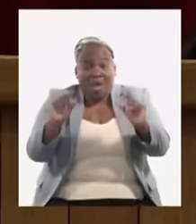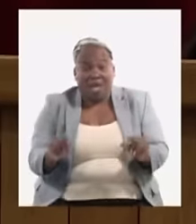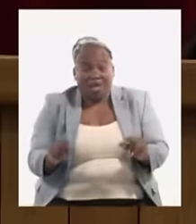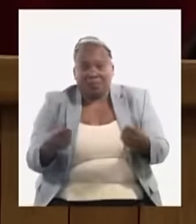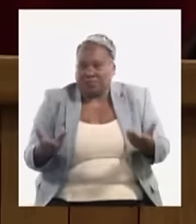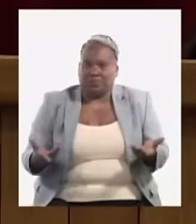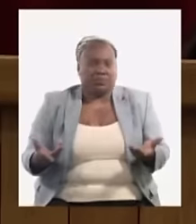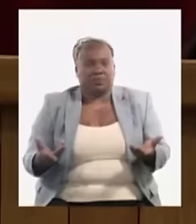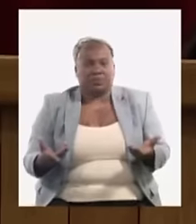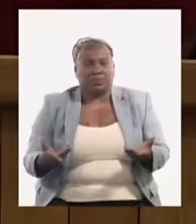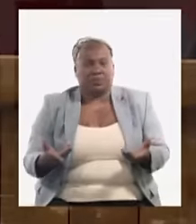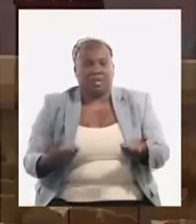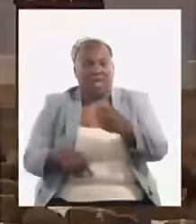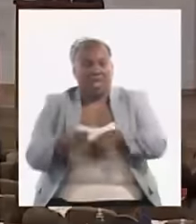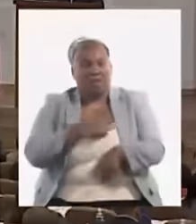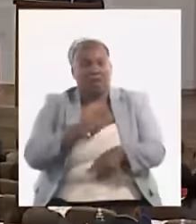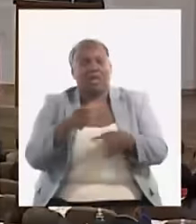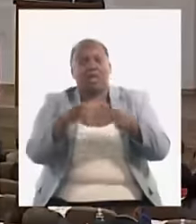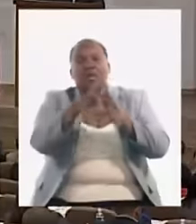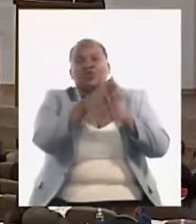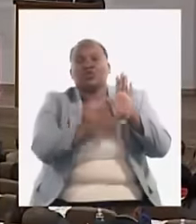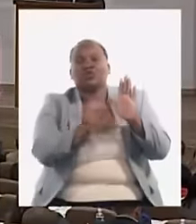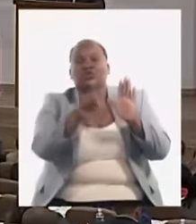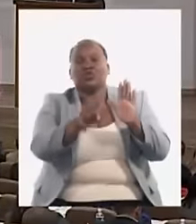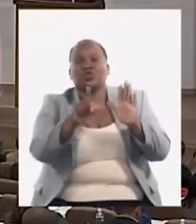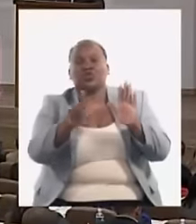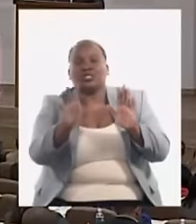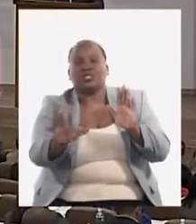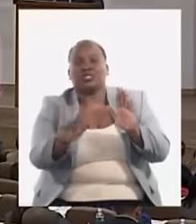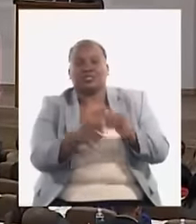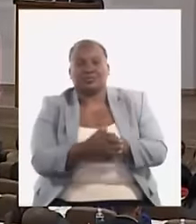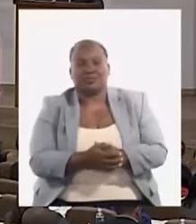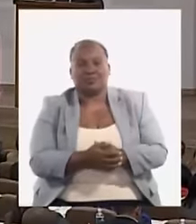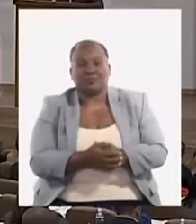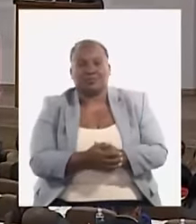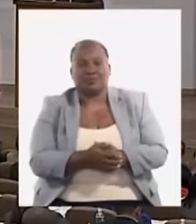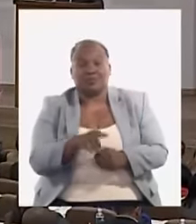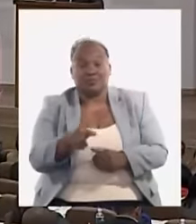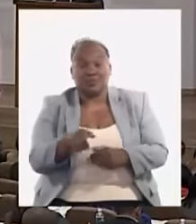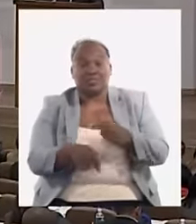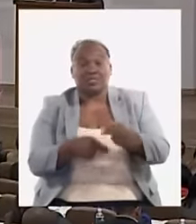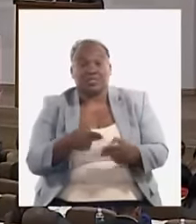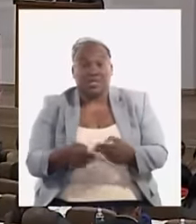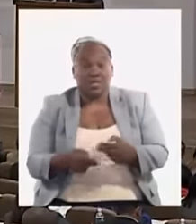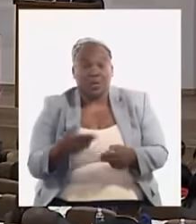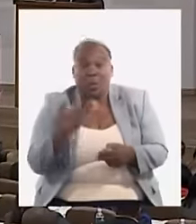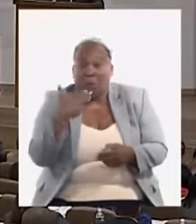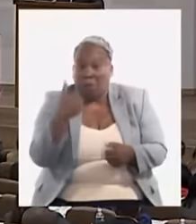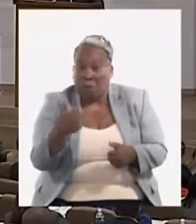Por otra parte, la resolución 115, que se hizo con el mejor de los ánimos